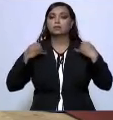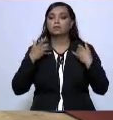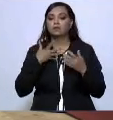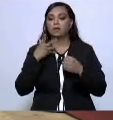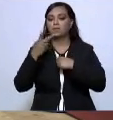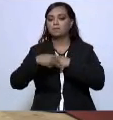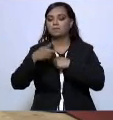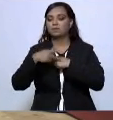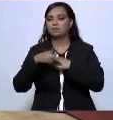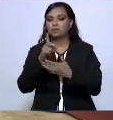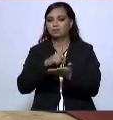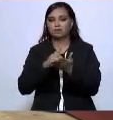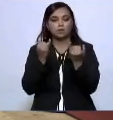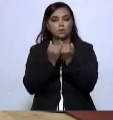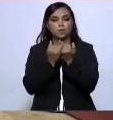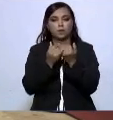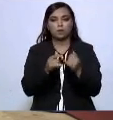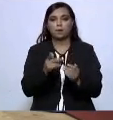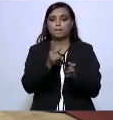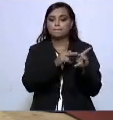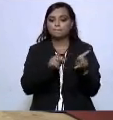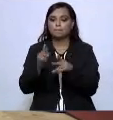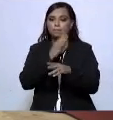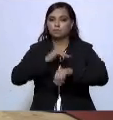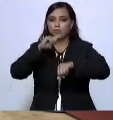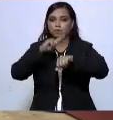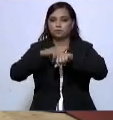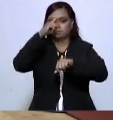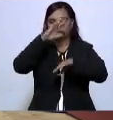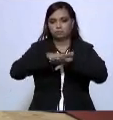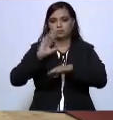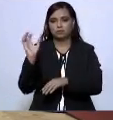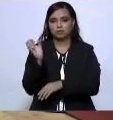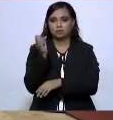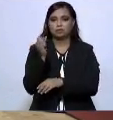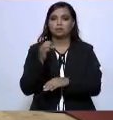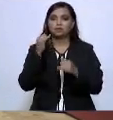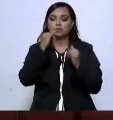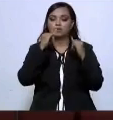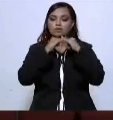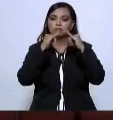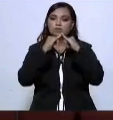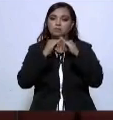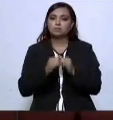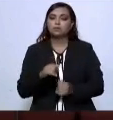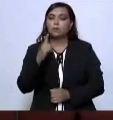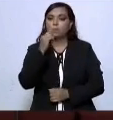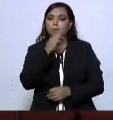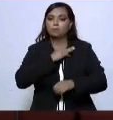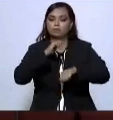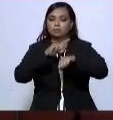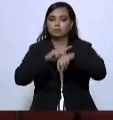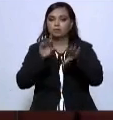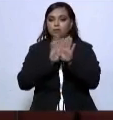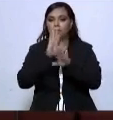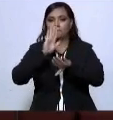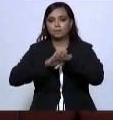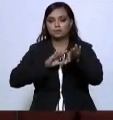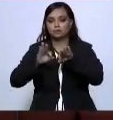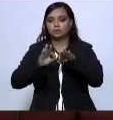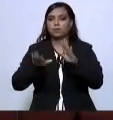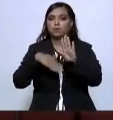un plan municipal para fortalecer las instituciones policiales y atender las causas de la violencia. También hay trabajo